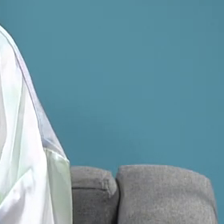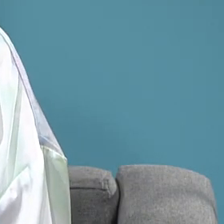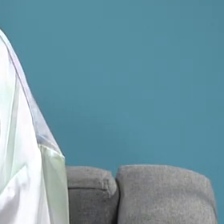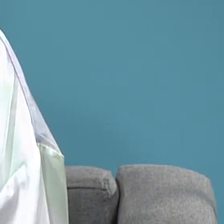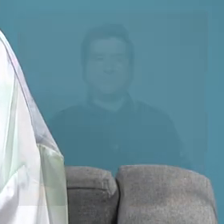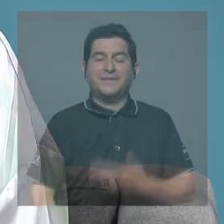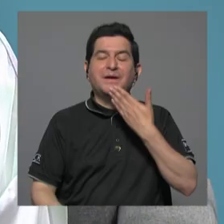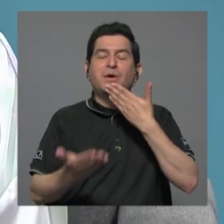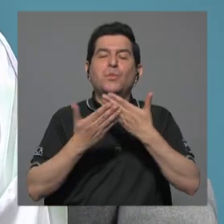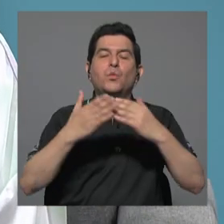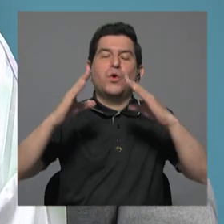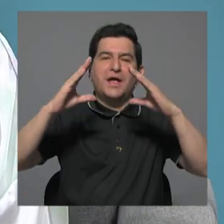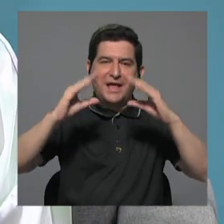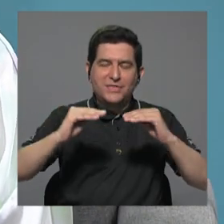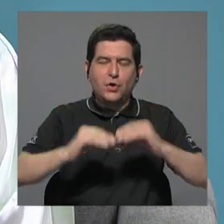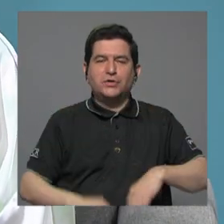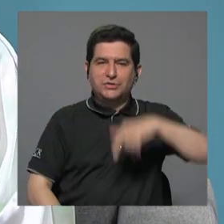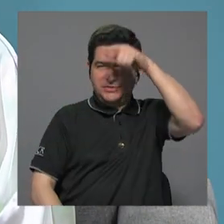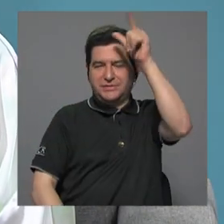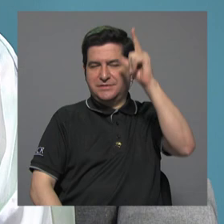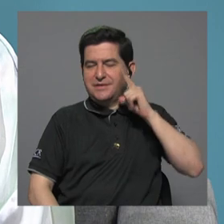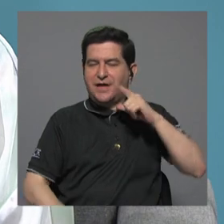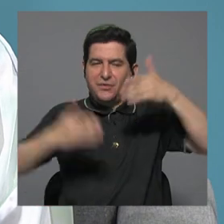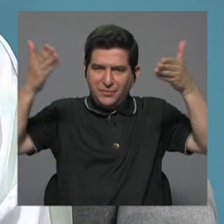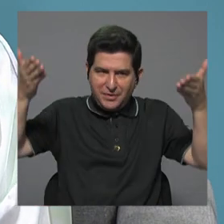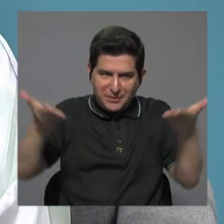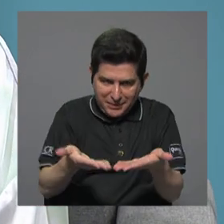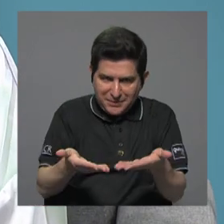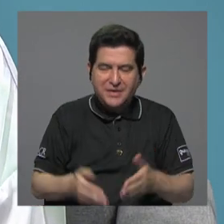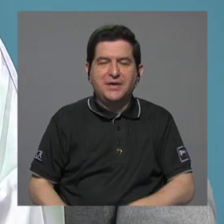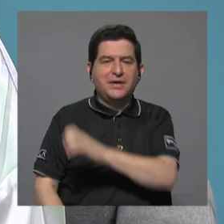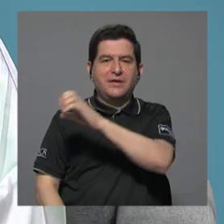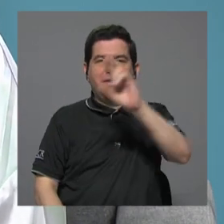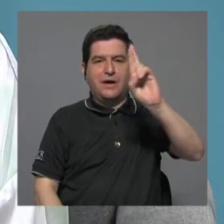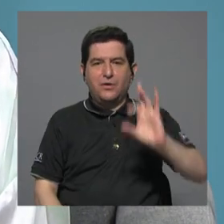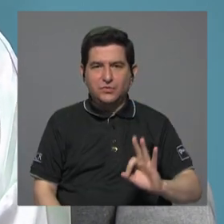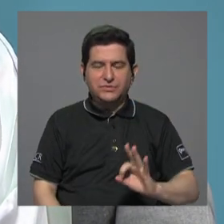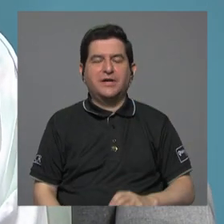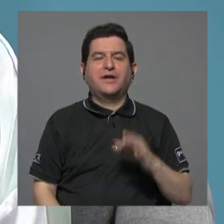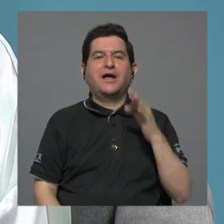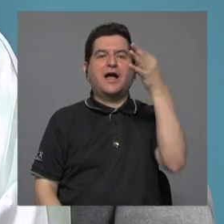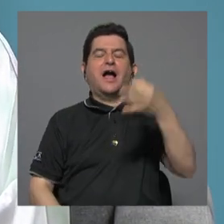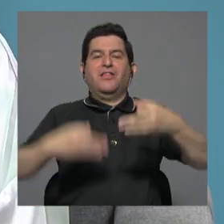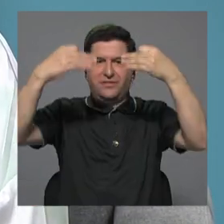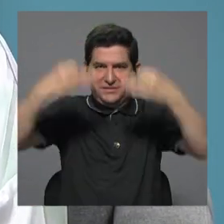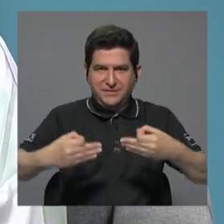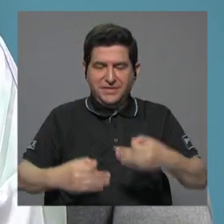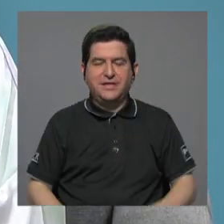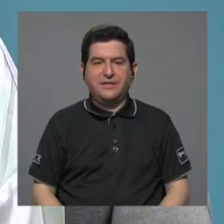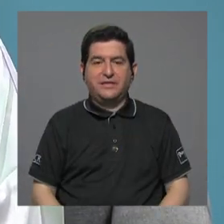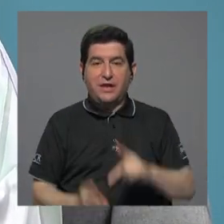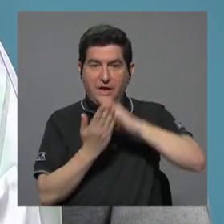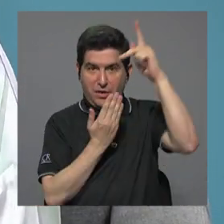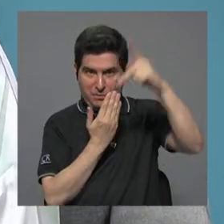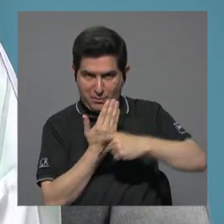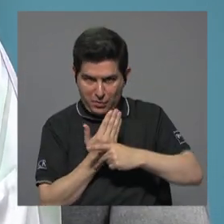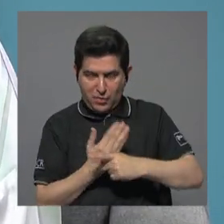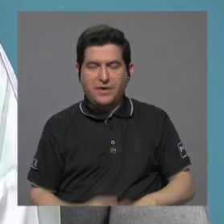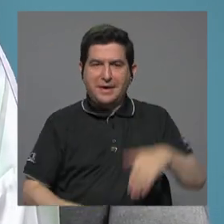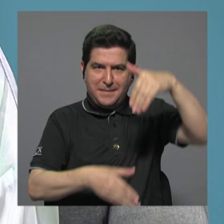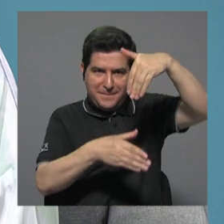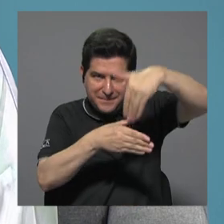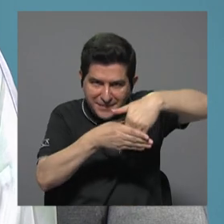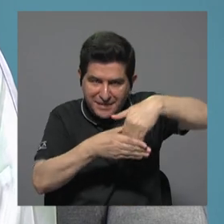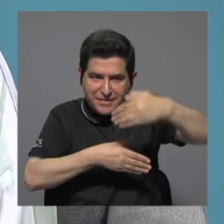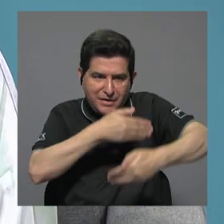Muy buenas noches. Laura Martínez les da la bienvenida a Costa Rica, Costa Rica en Juego, una producción que se enmarca